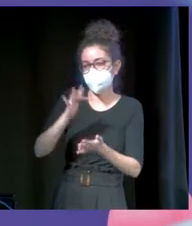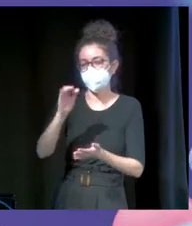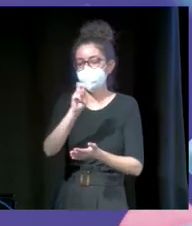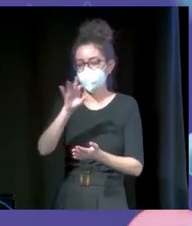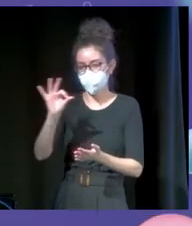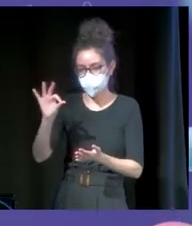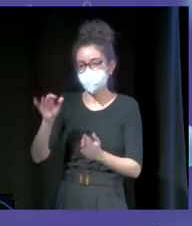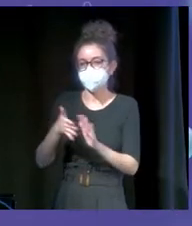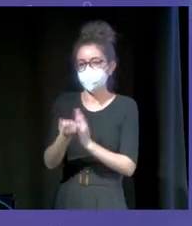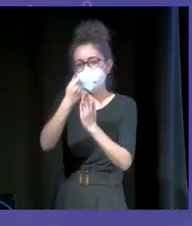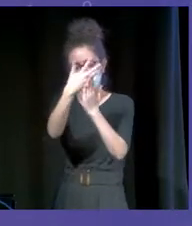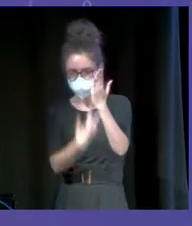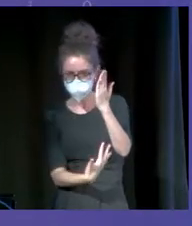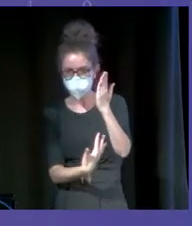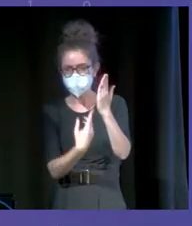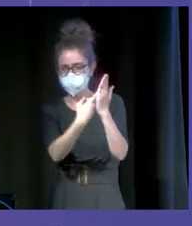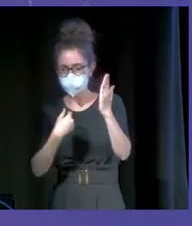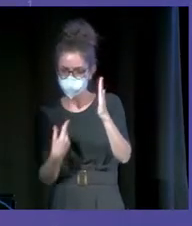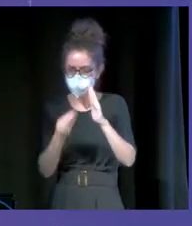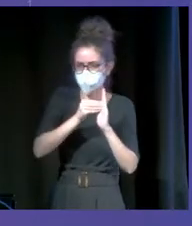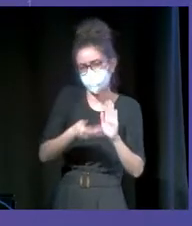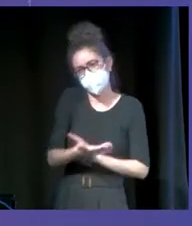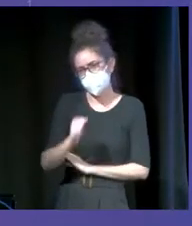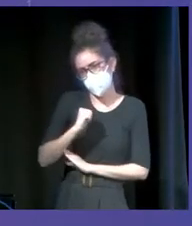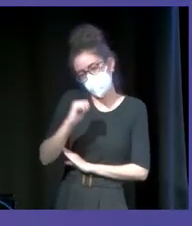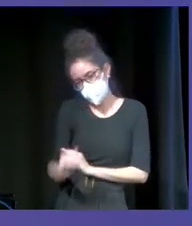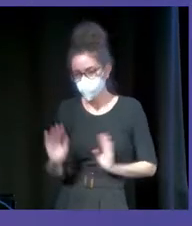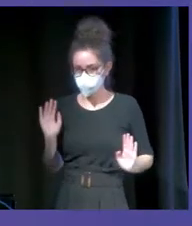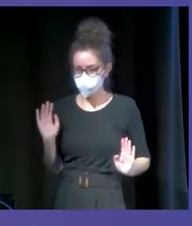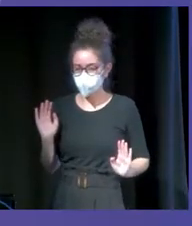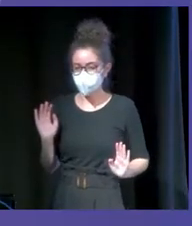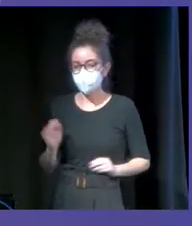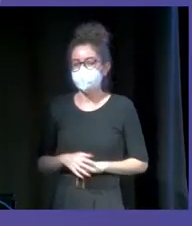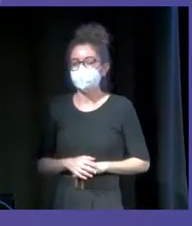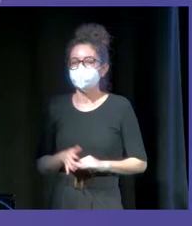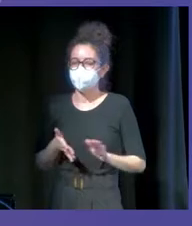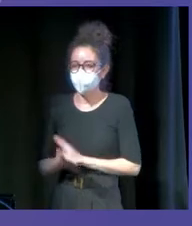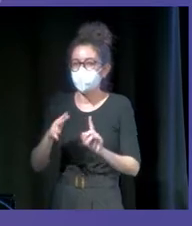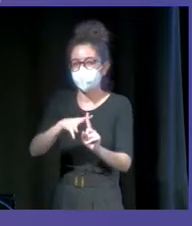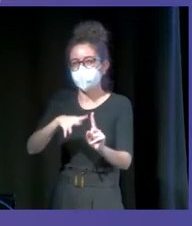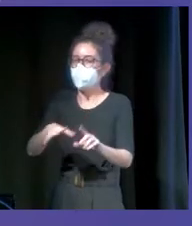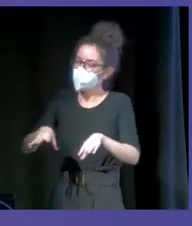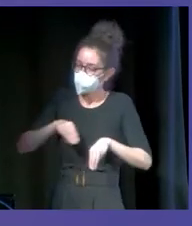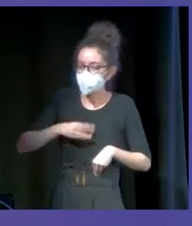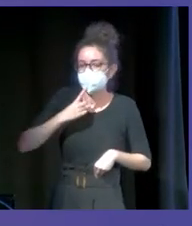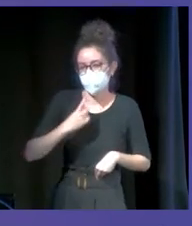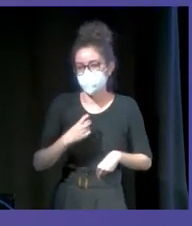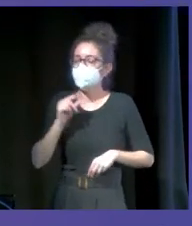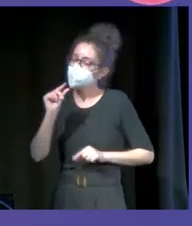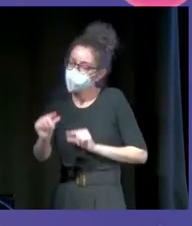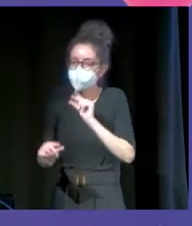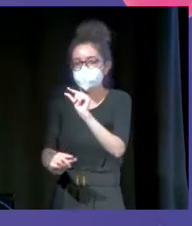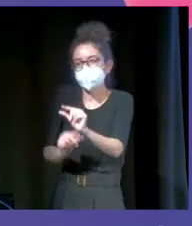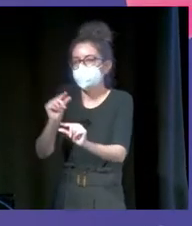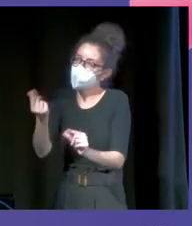si lo dice Forbes ya te jode un poquito menos, claro. Pero aún así, me ha costado aceptar la palabra influencer. Y poco a poco, la he ido aceptando